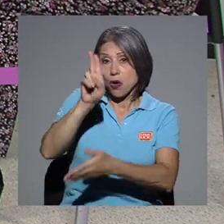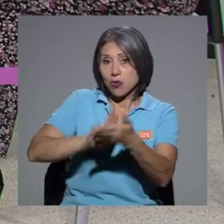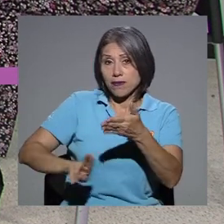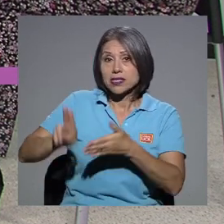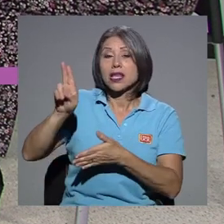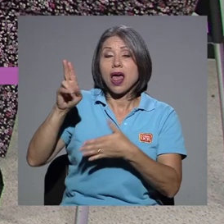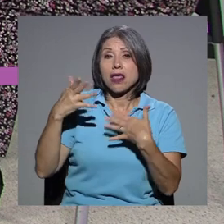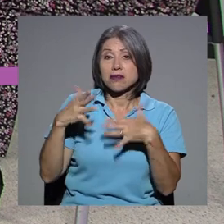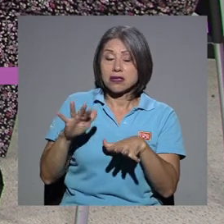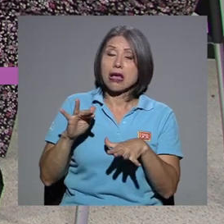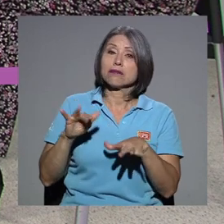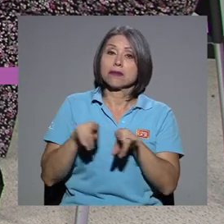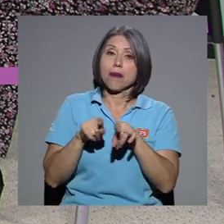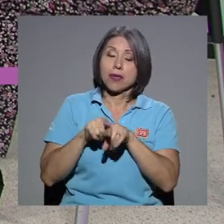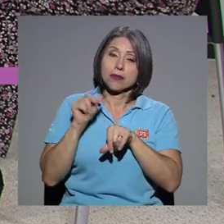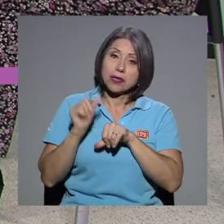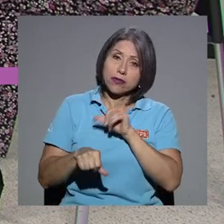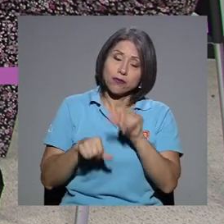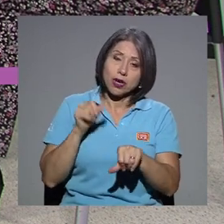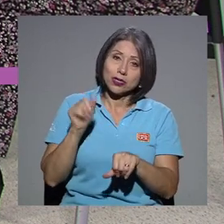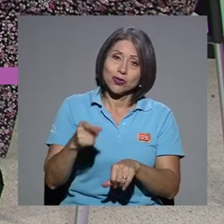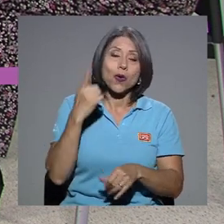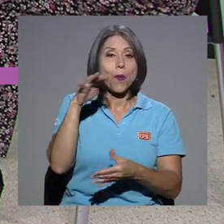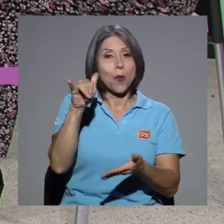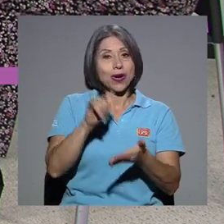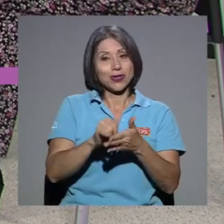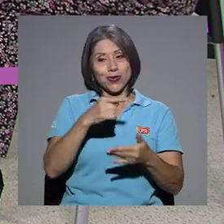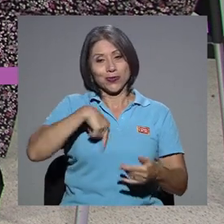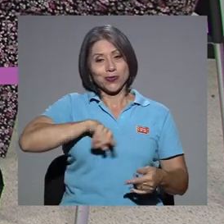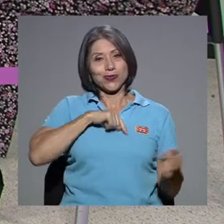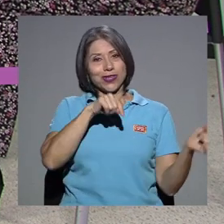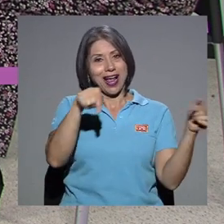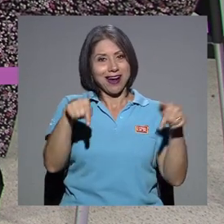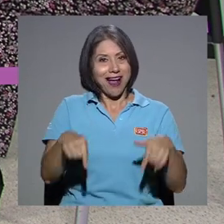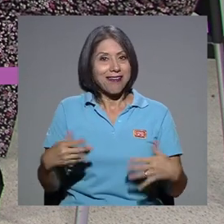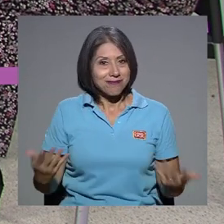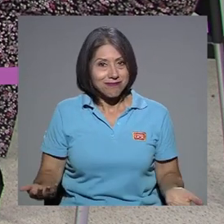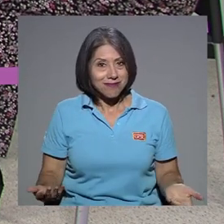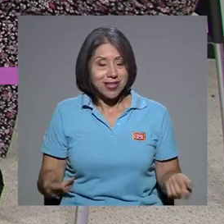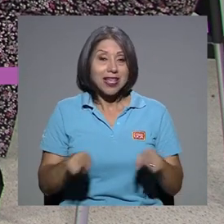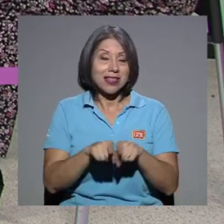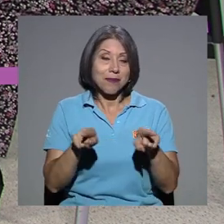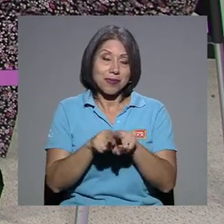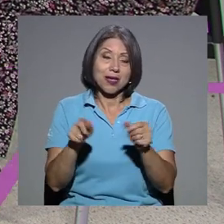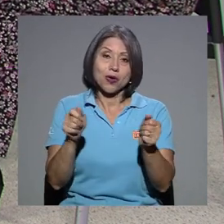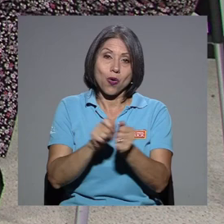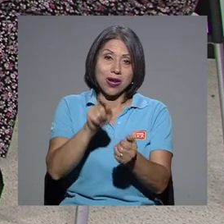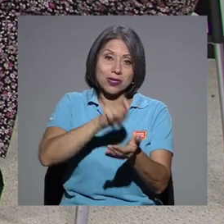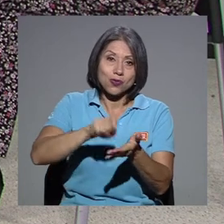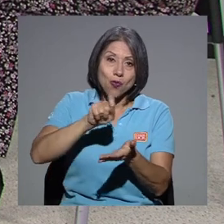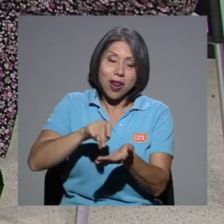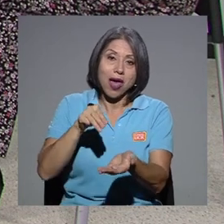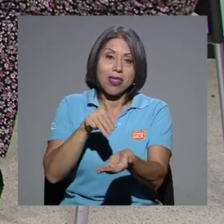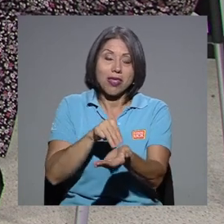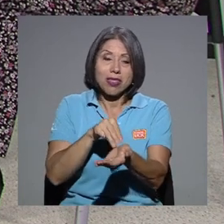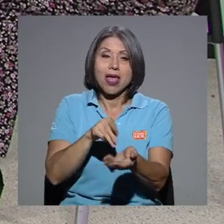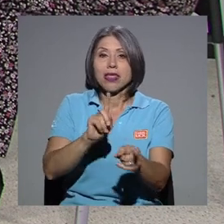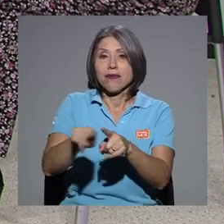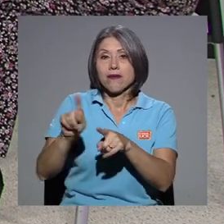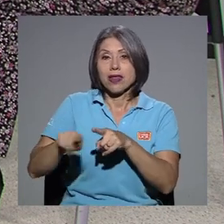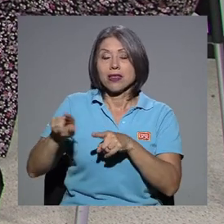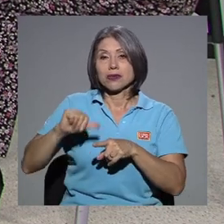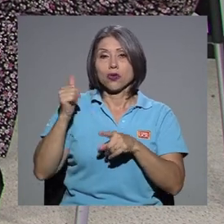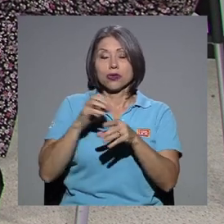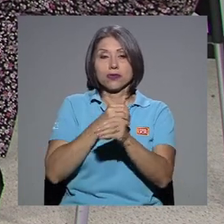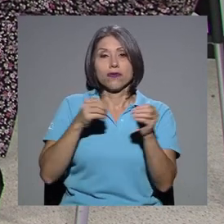esfuerzos también, bueno, por eso estamos acá y ha hecho algunos esfuerzos a través de la escuela y través de otras instancias de la universidad